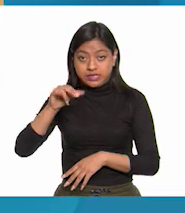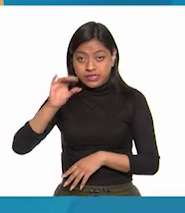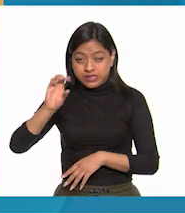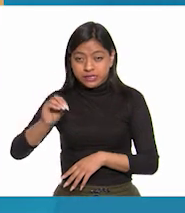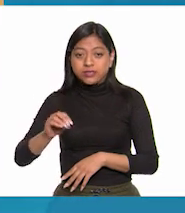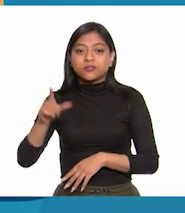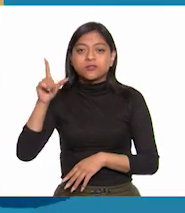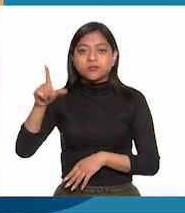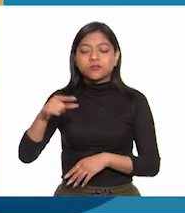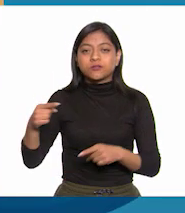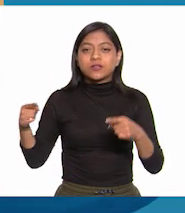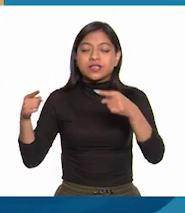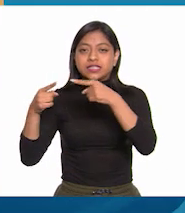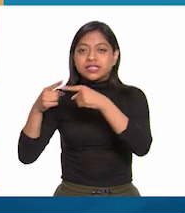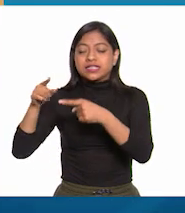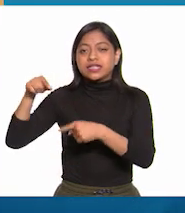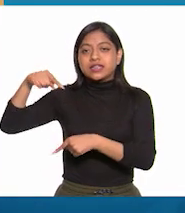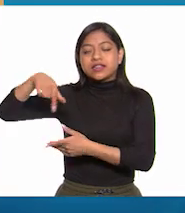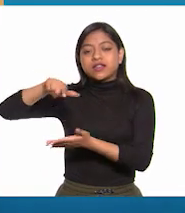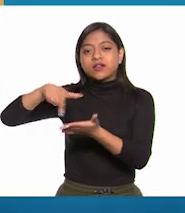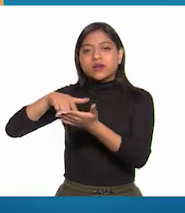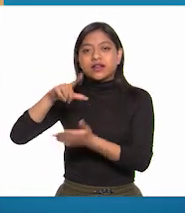esquinas de la Alhóndiga de Granaditas.